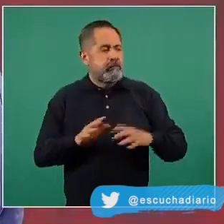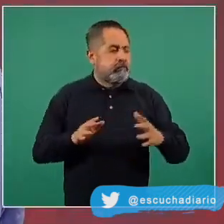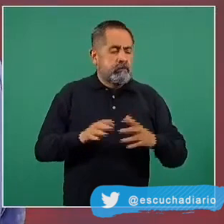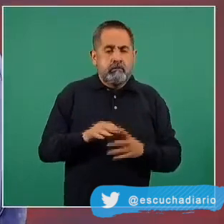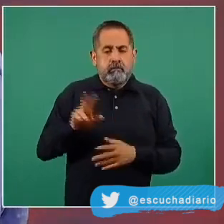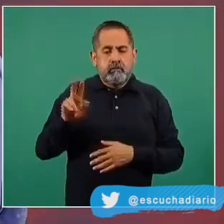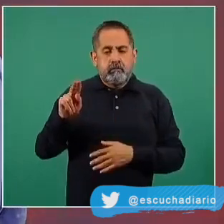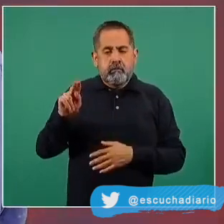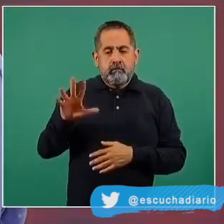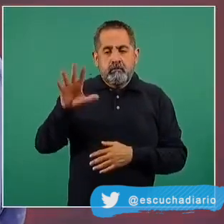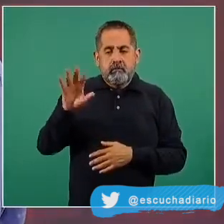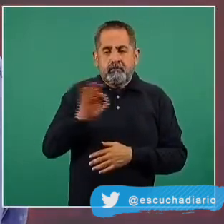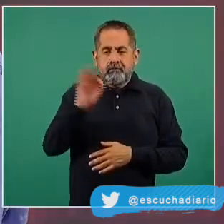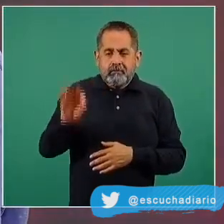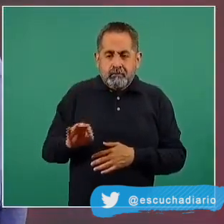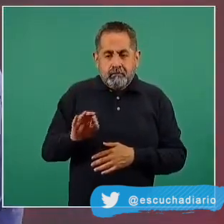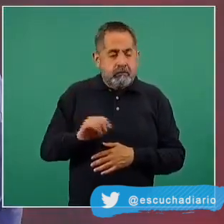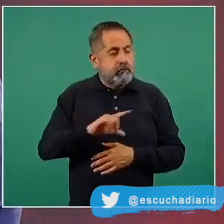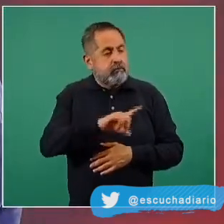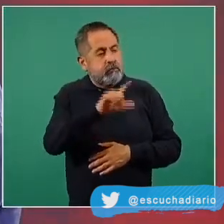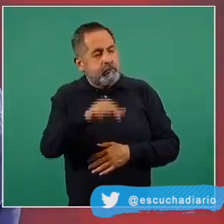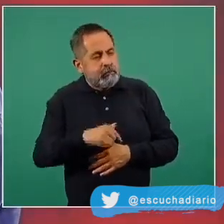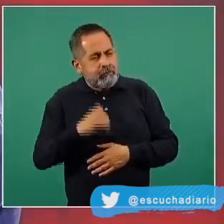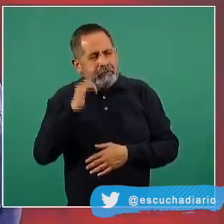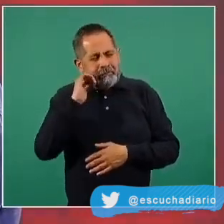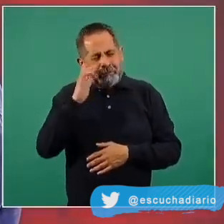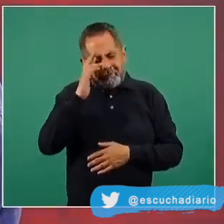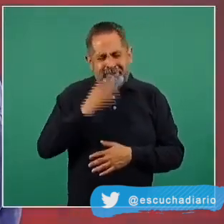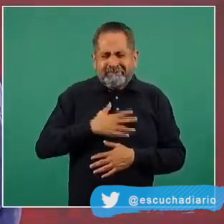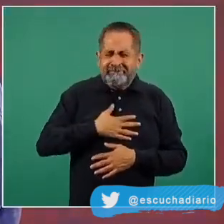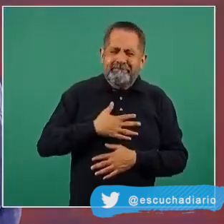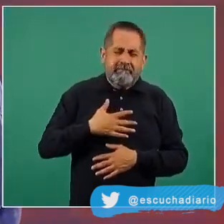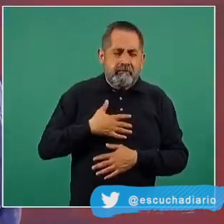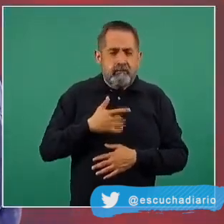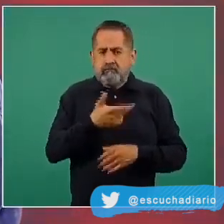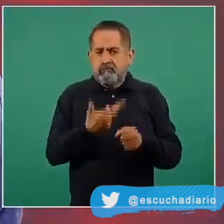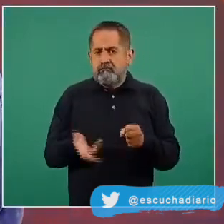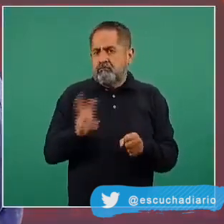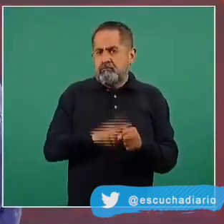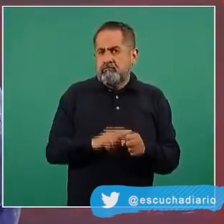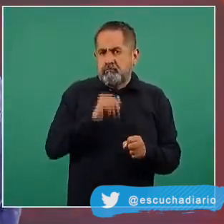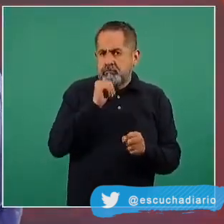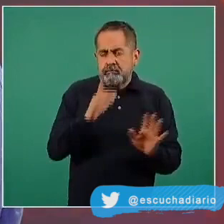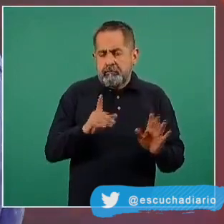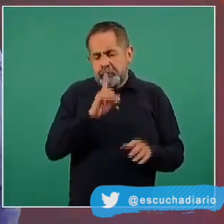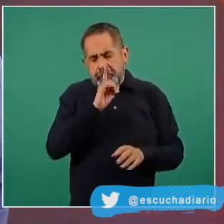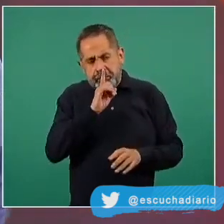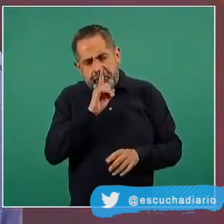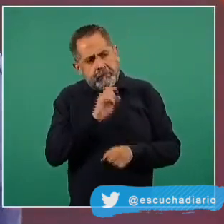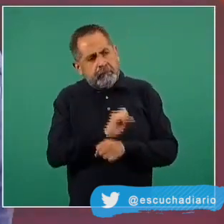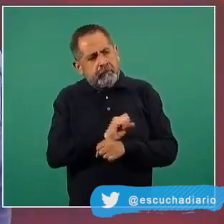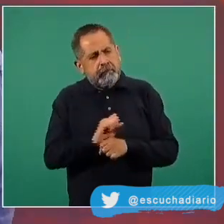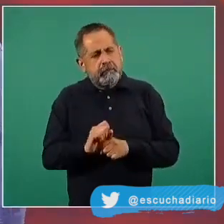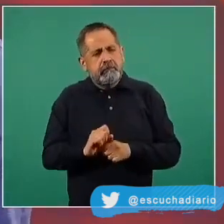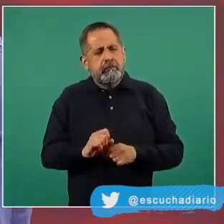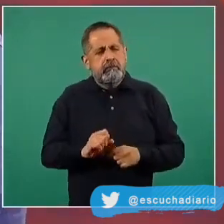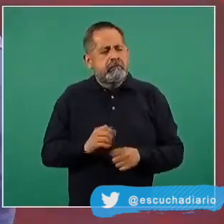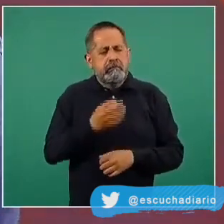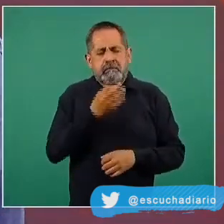que tienen síntomas leves, nunca requirieron hospitalización y generalmente se recuperan casi